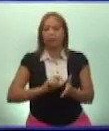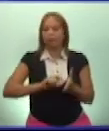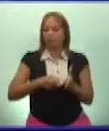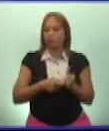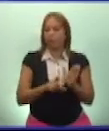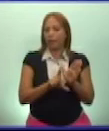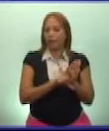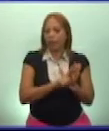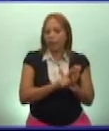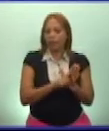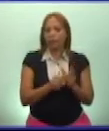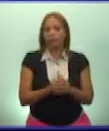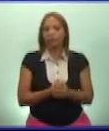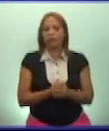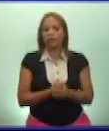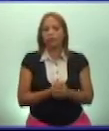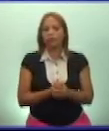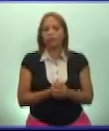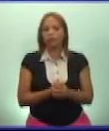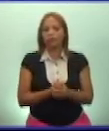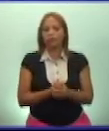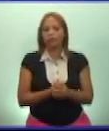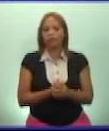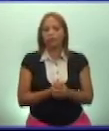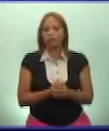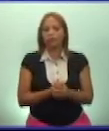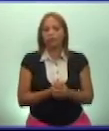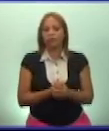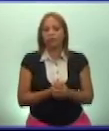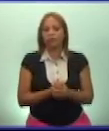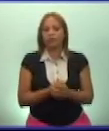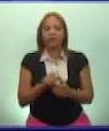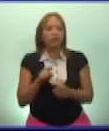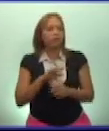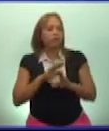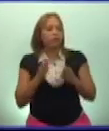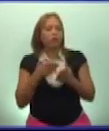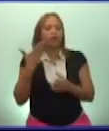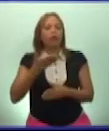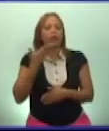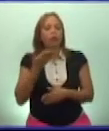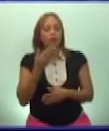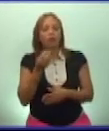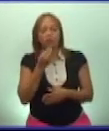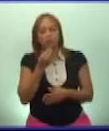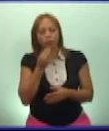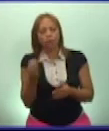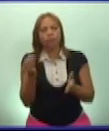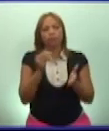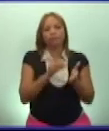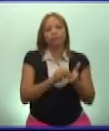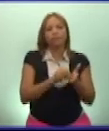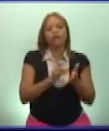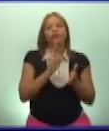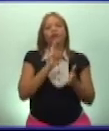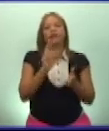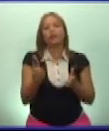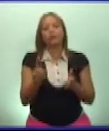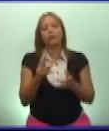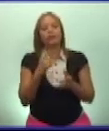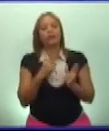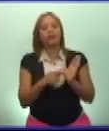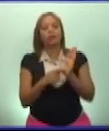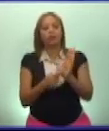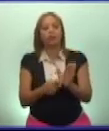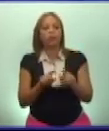leyes en la constitución. Y esos son los argumentos que podrás utilizar para demostrar por qué